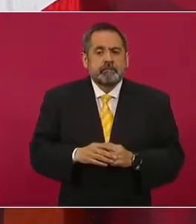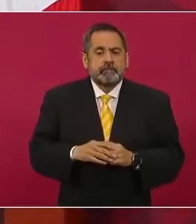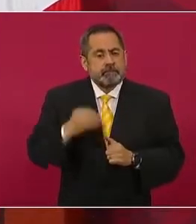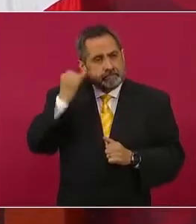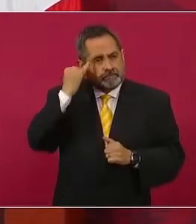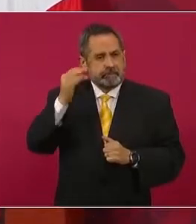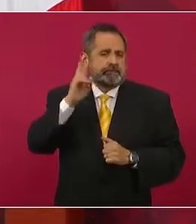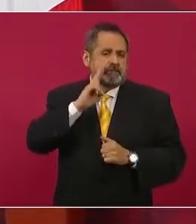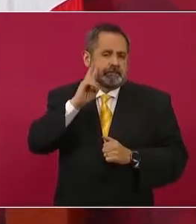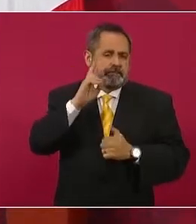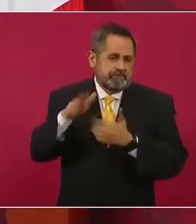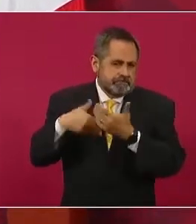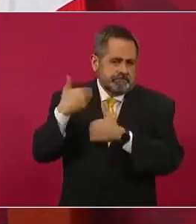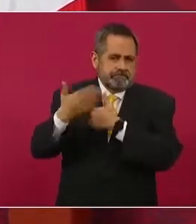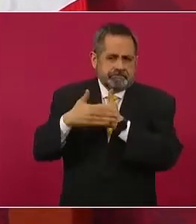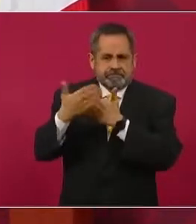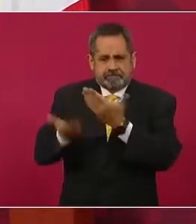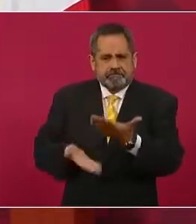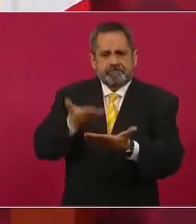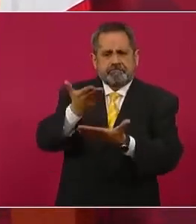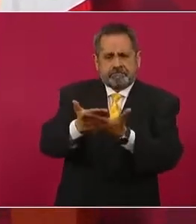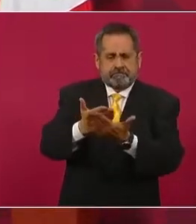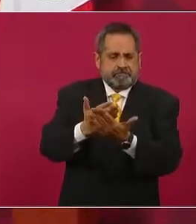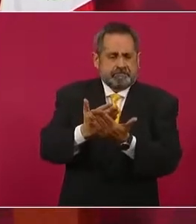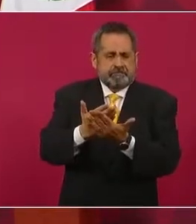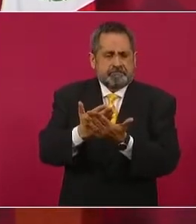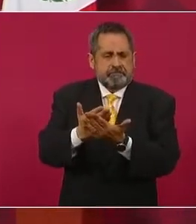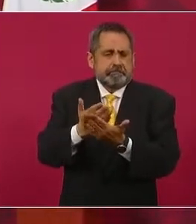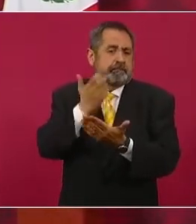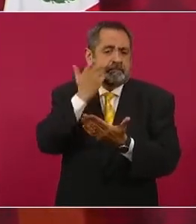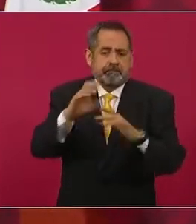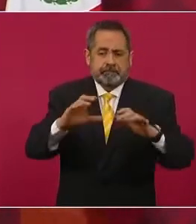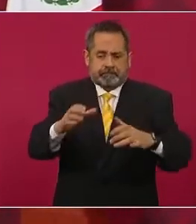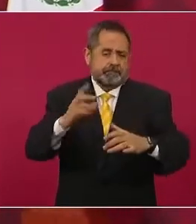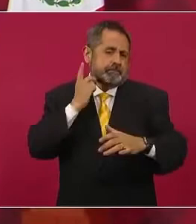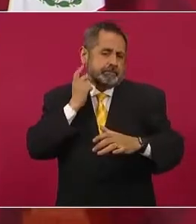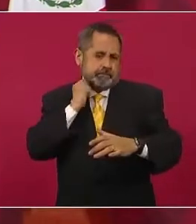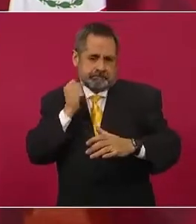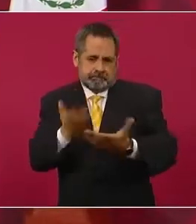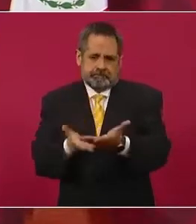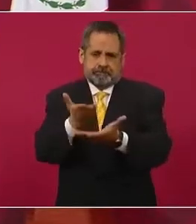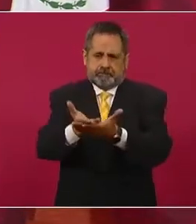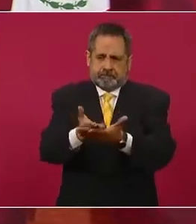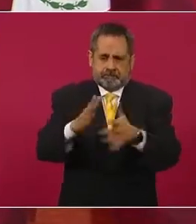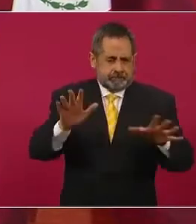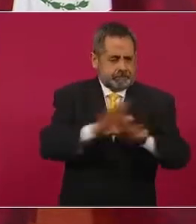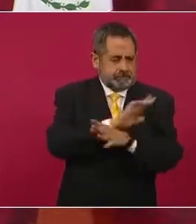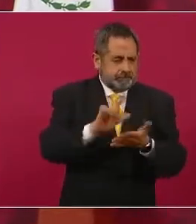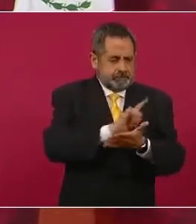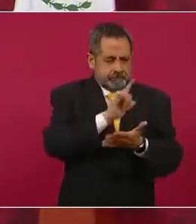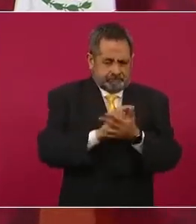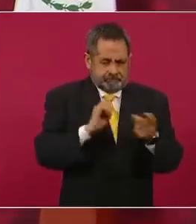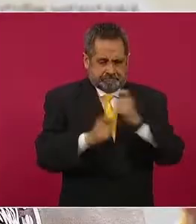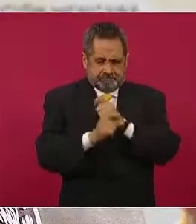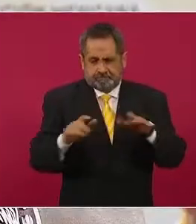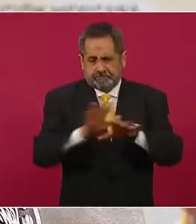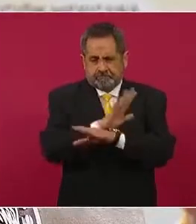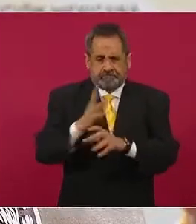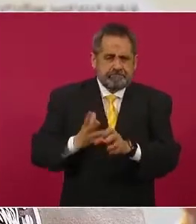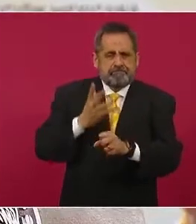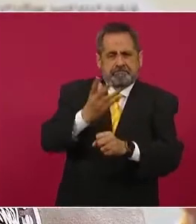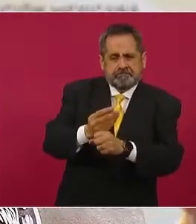presentará o enviará al Congreso una propuesta, una iniciativa de reforma electoral, pues vamos a esperar, se está